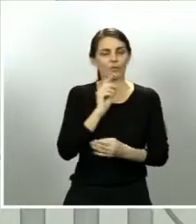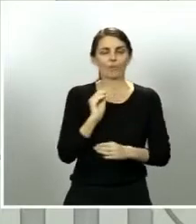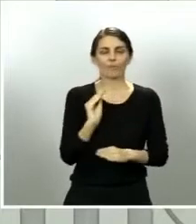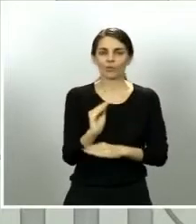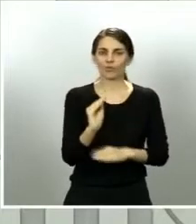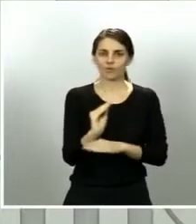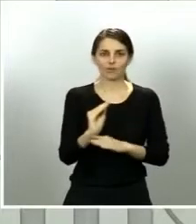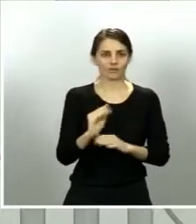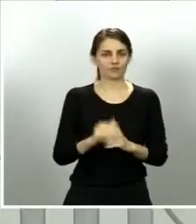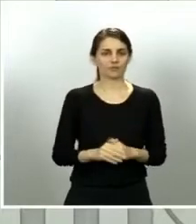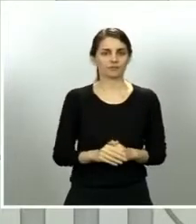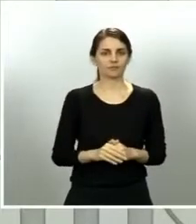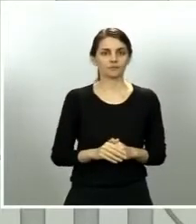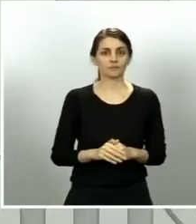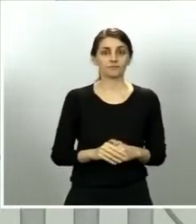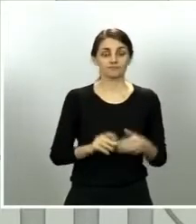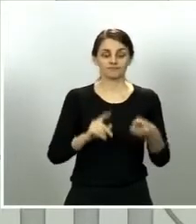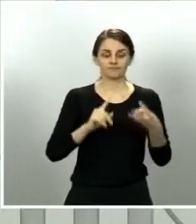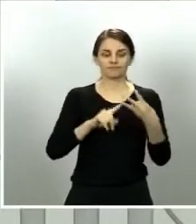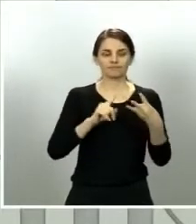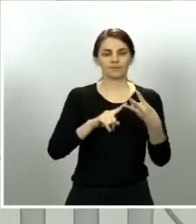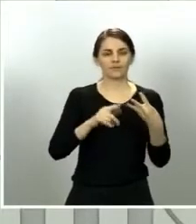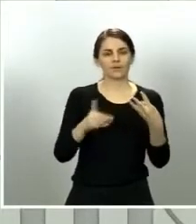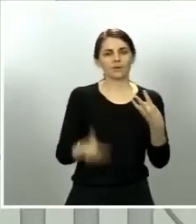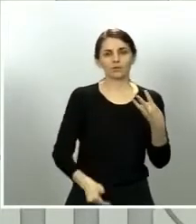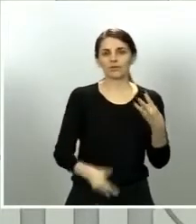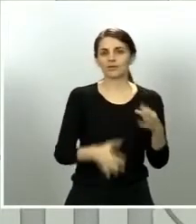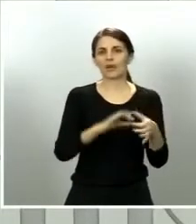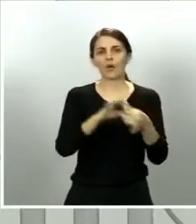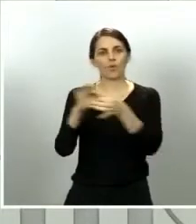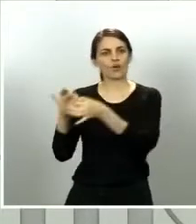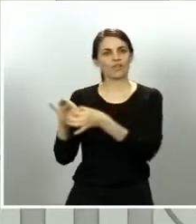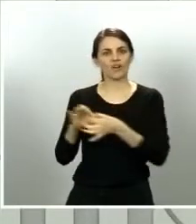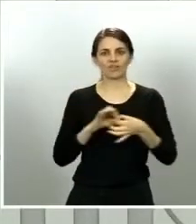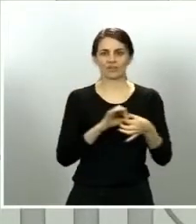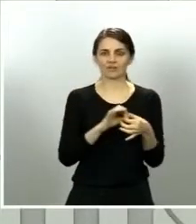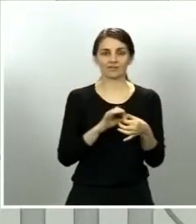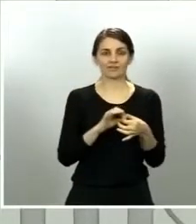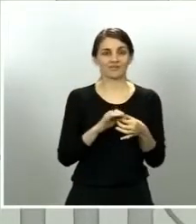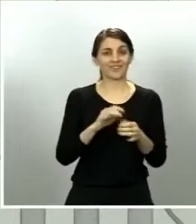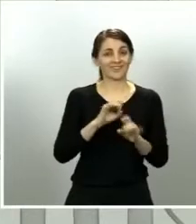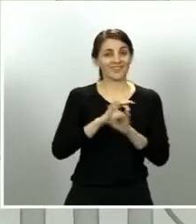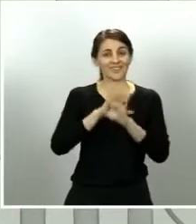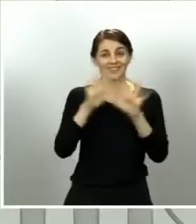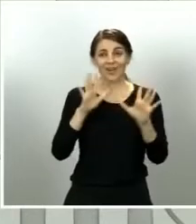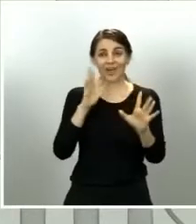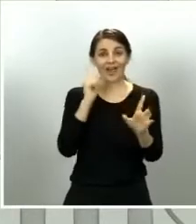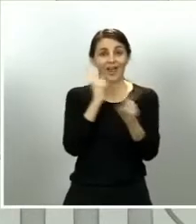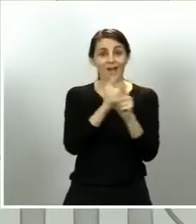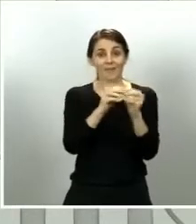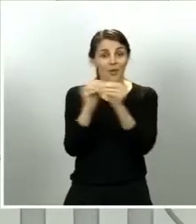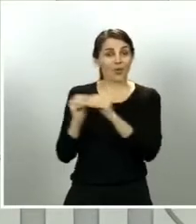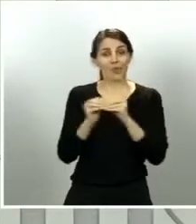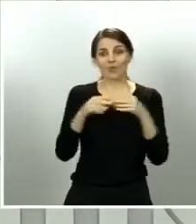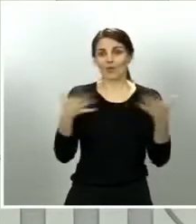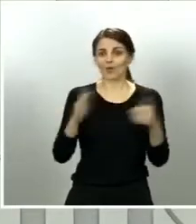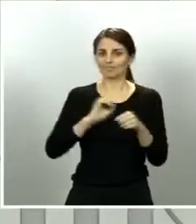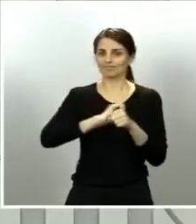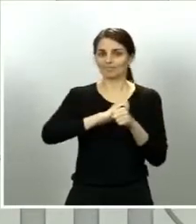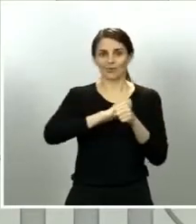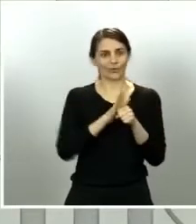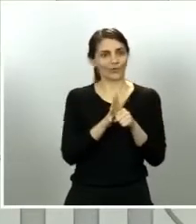pilar, que es el de la unidad. Nuestro adversario es el coronavirus, el COVID-19, y la única manera